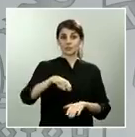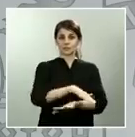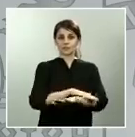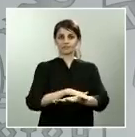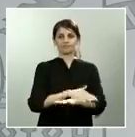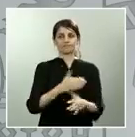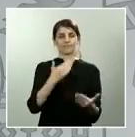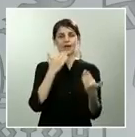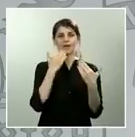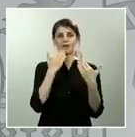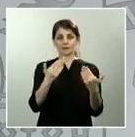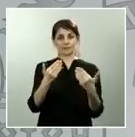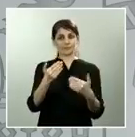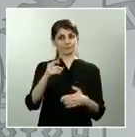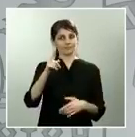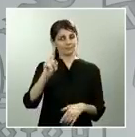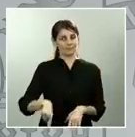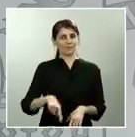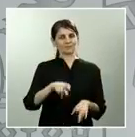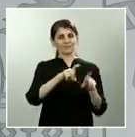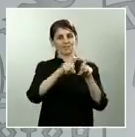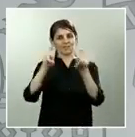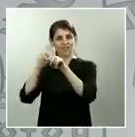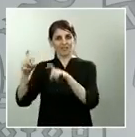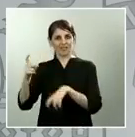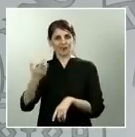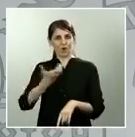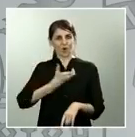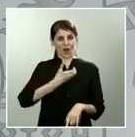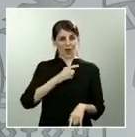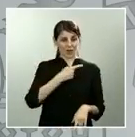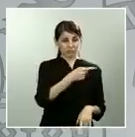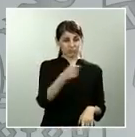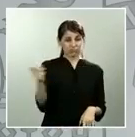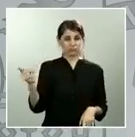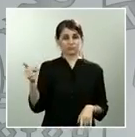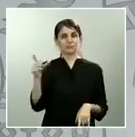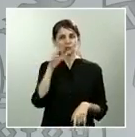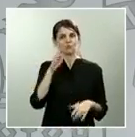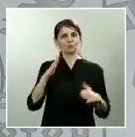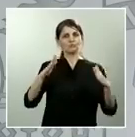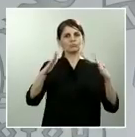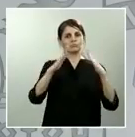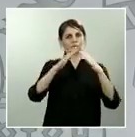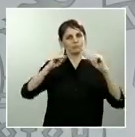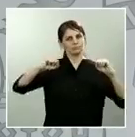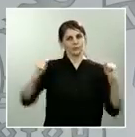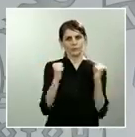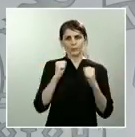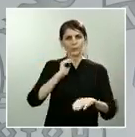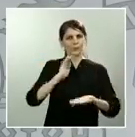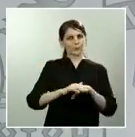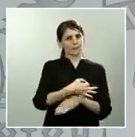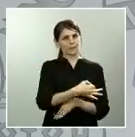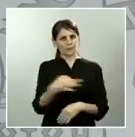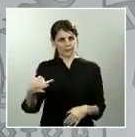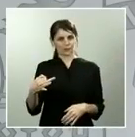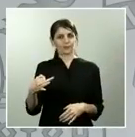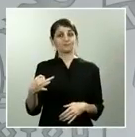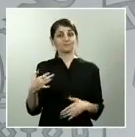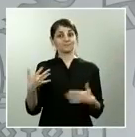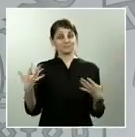entidades locales en el cumplimiento del confinamiento y, por tanto, del respeto a que todas las personas